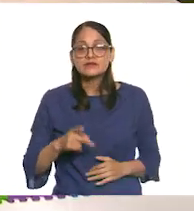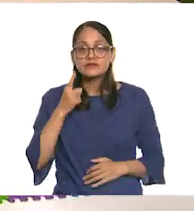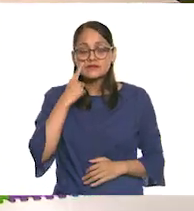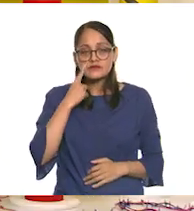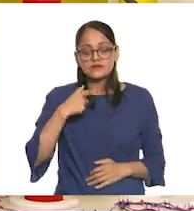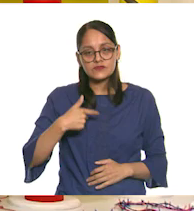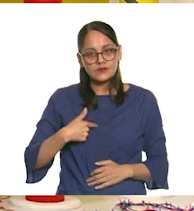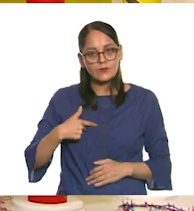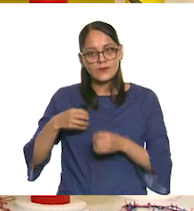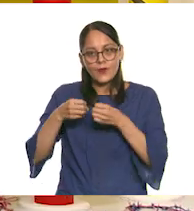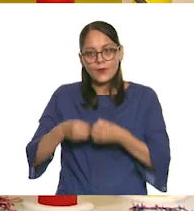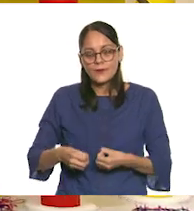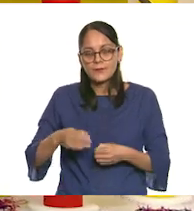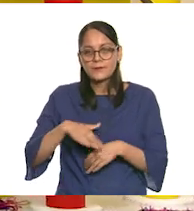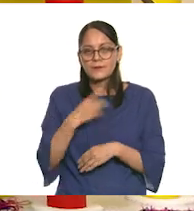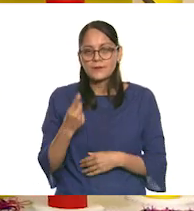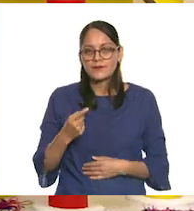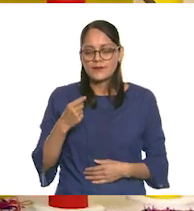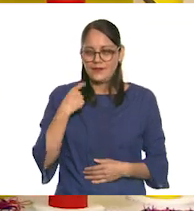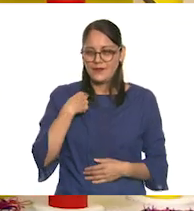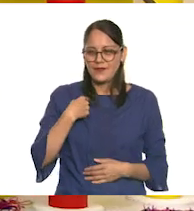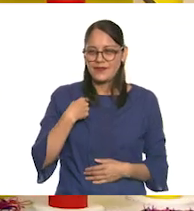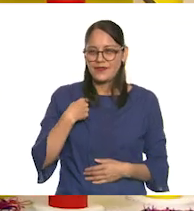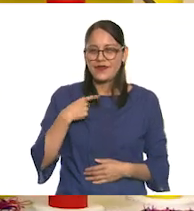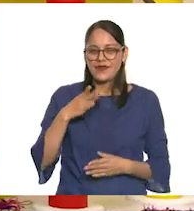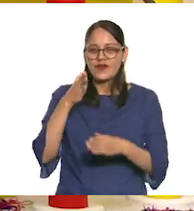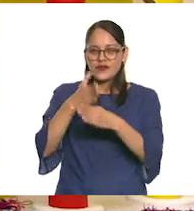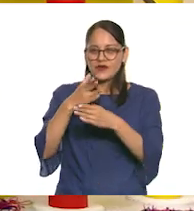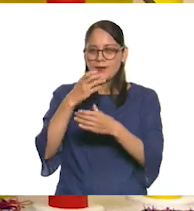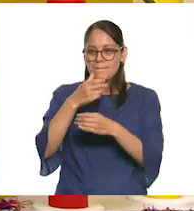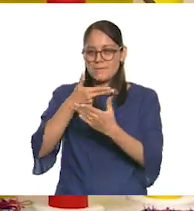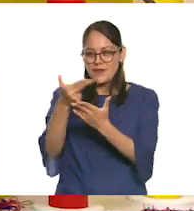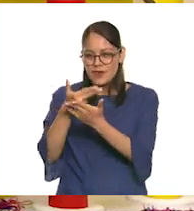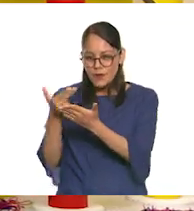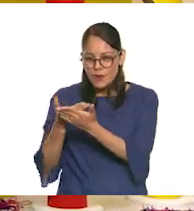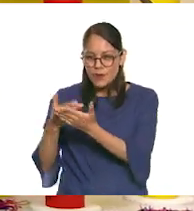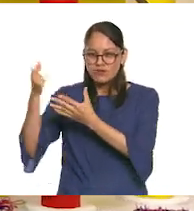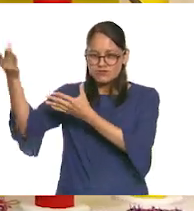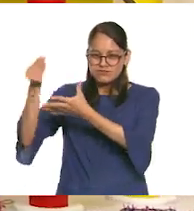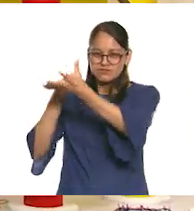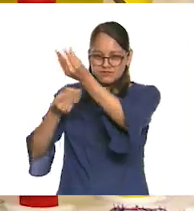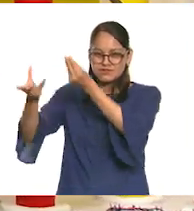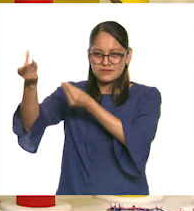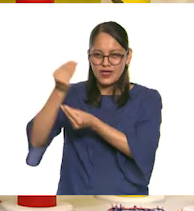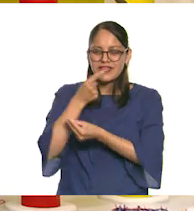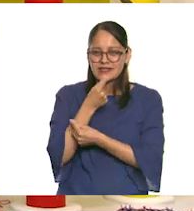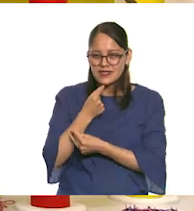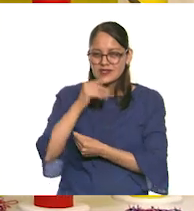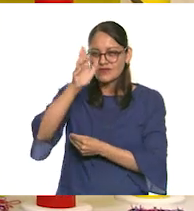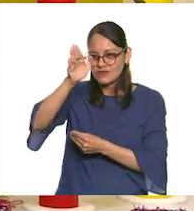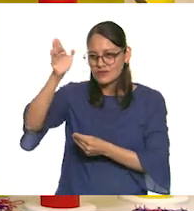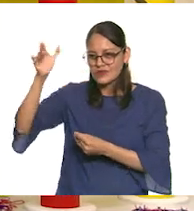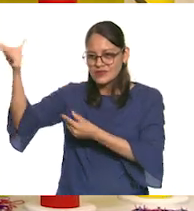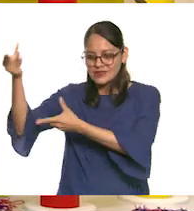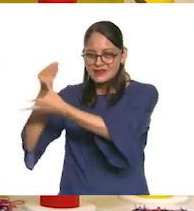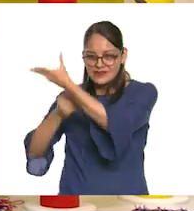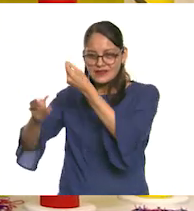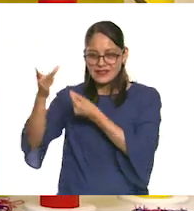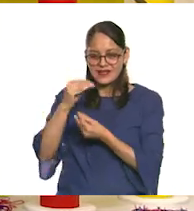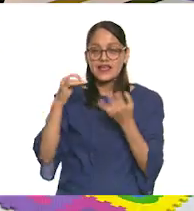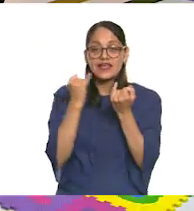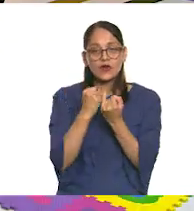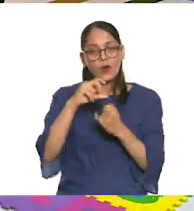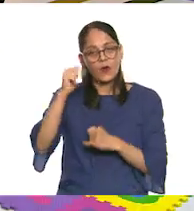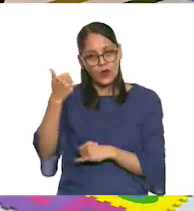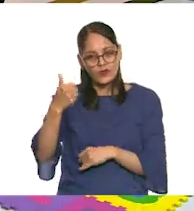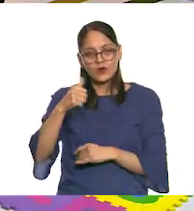perdón, me entretuve porque... Ay, pasé a recoger más dibujos de otros amigos, a niñas y niños que tenían, y otras